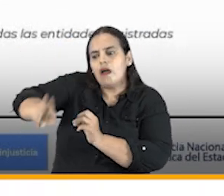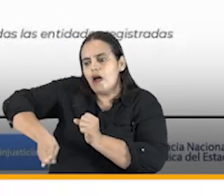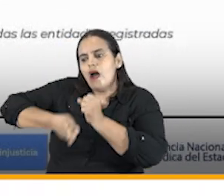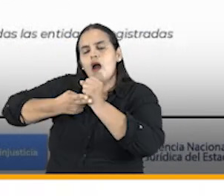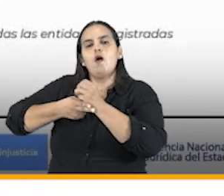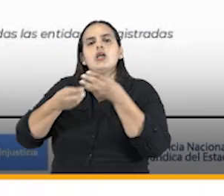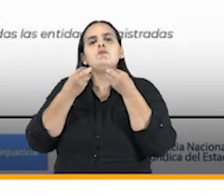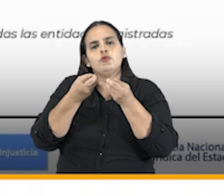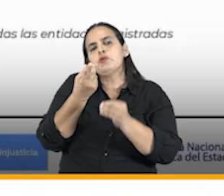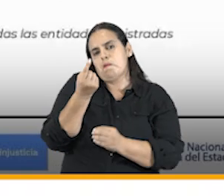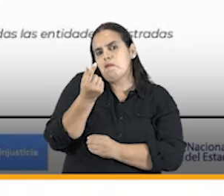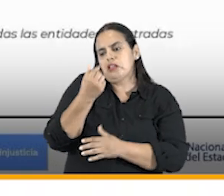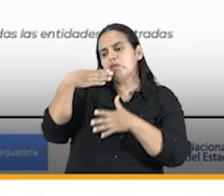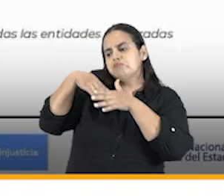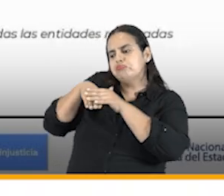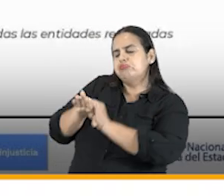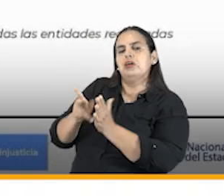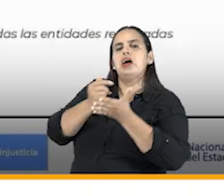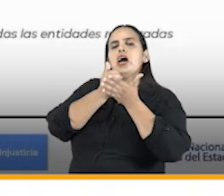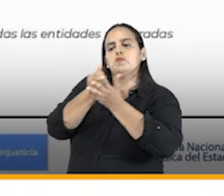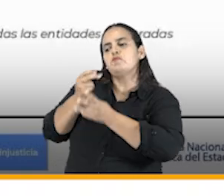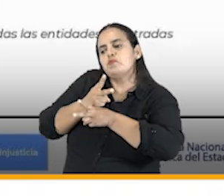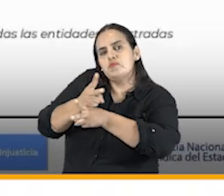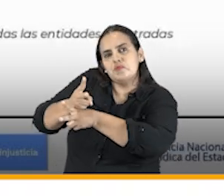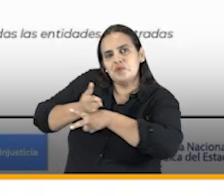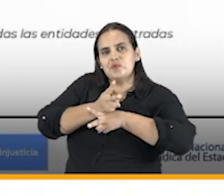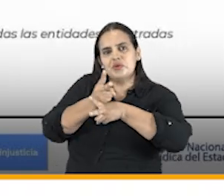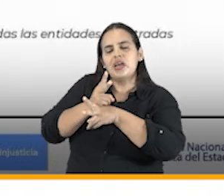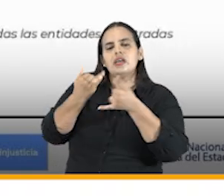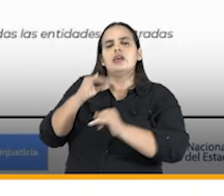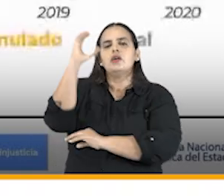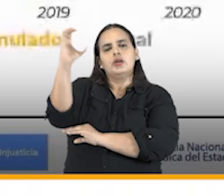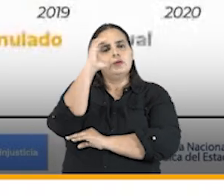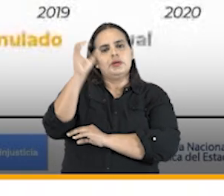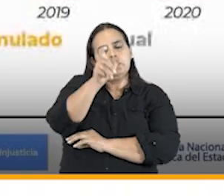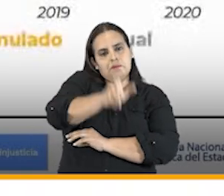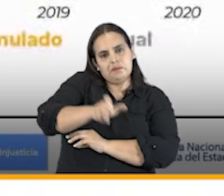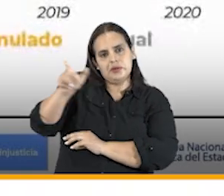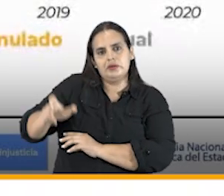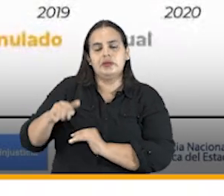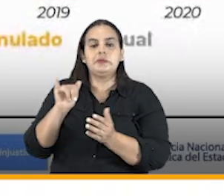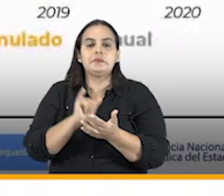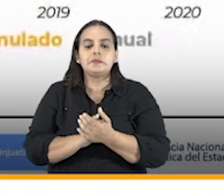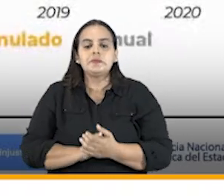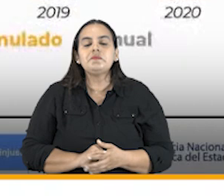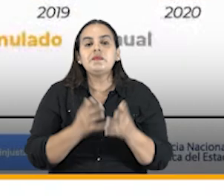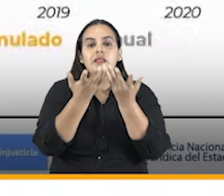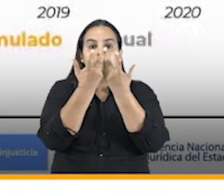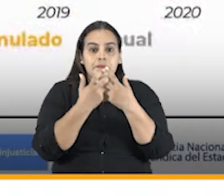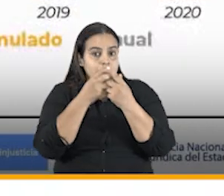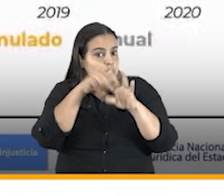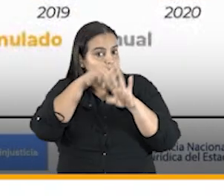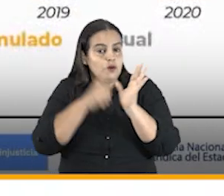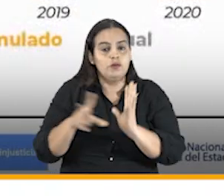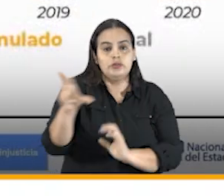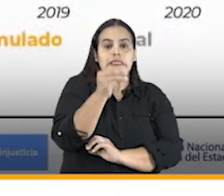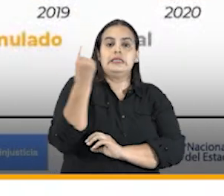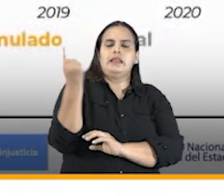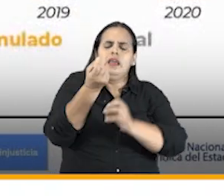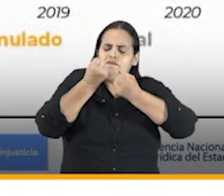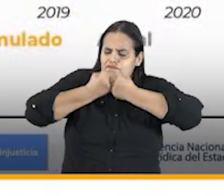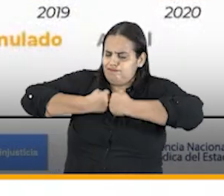que le ayudamos a cuidar a los colombianos. Las entidades en general han hecho un esfuerzo importante